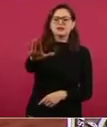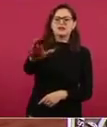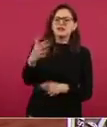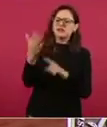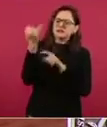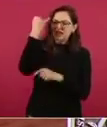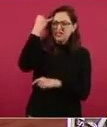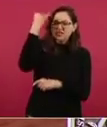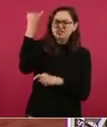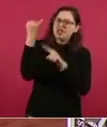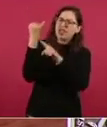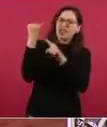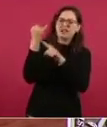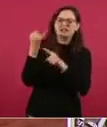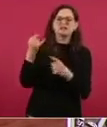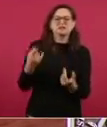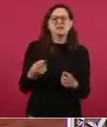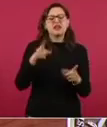Goebbels.